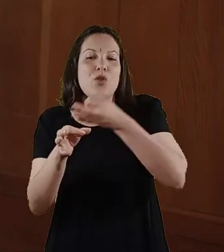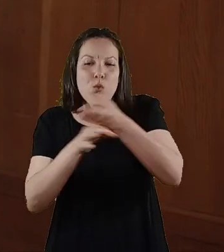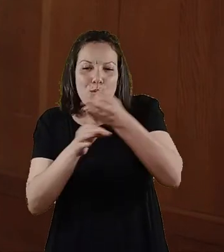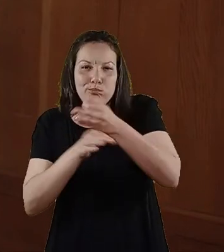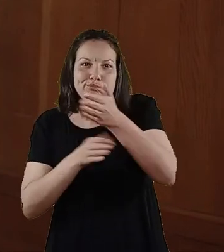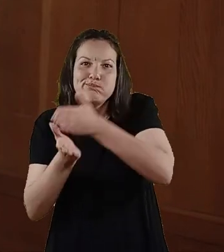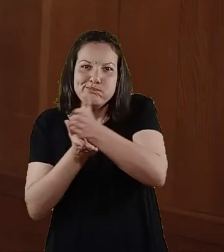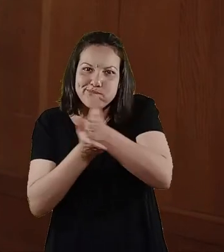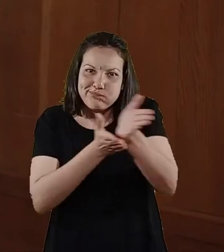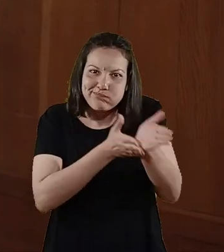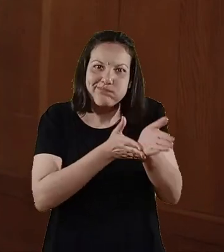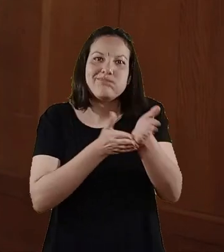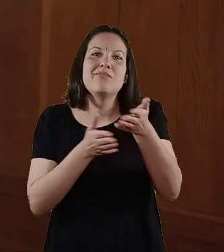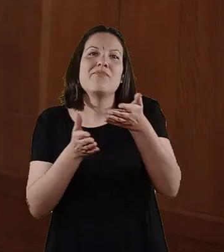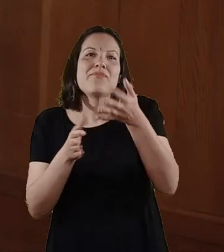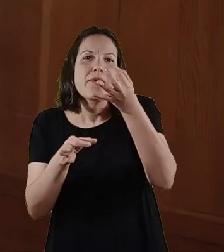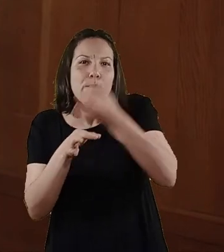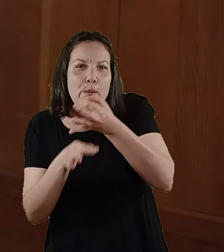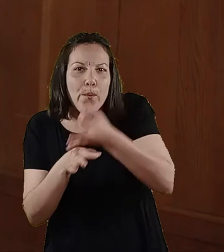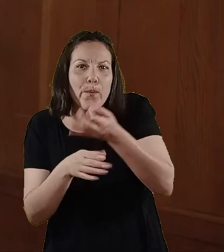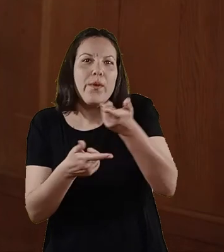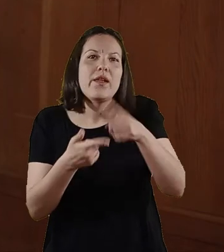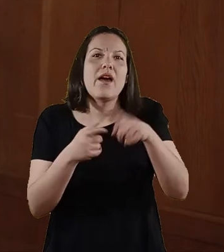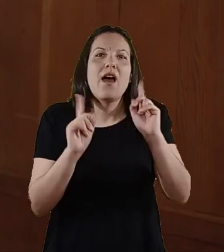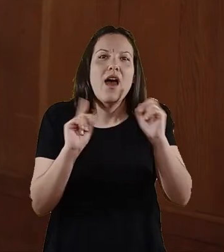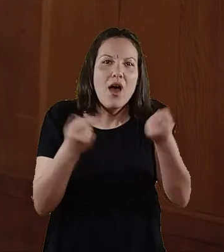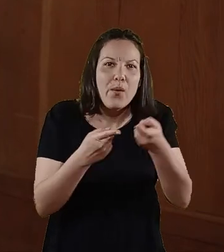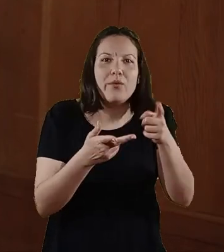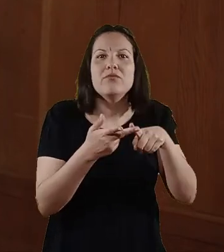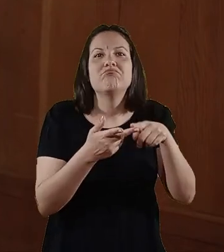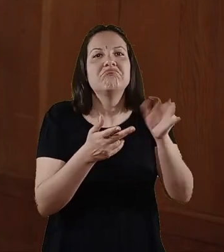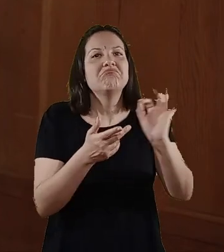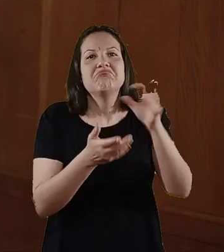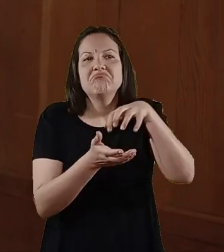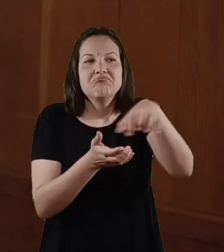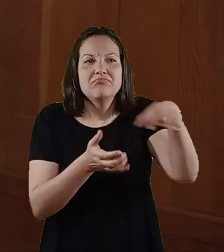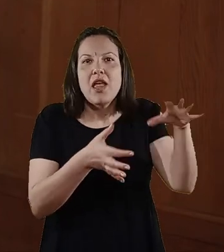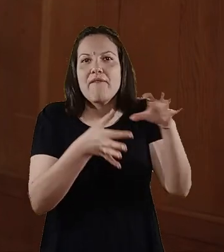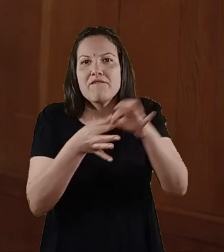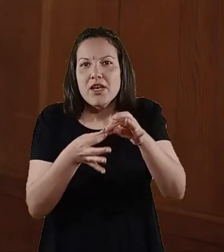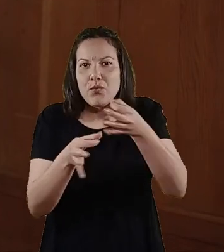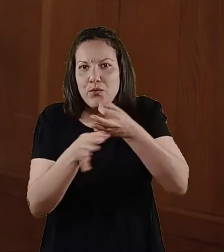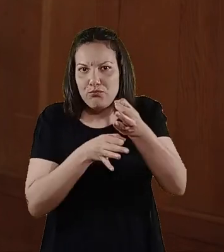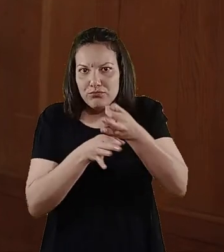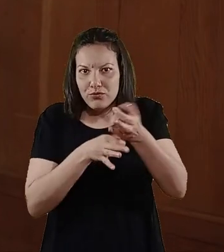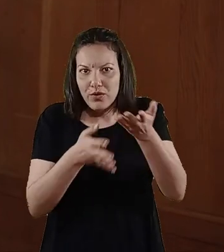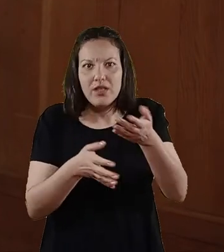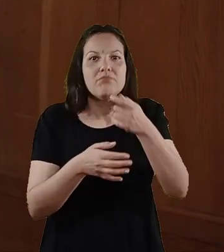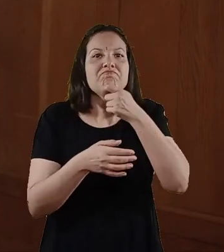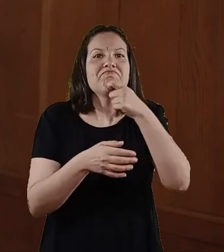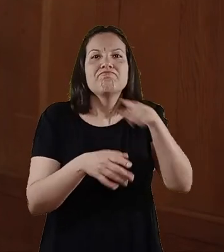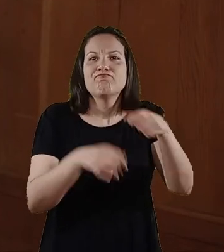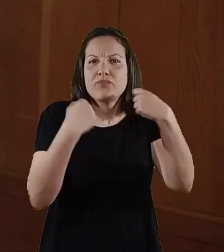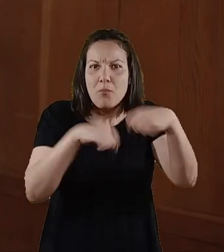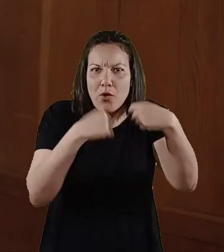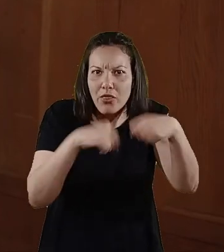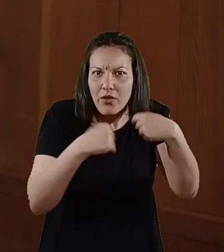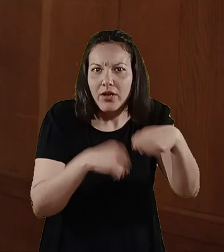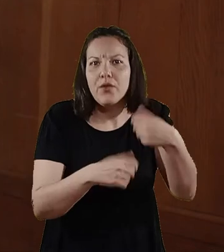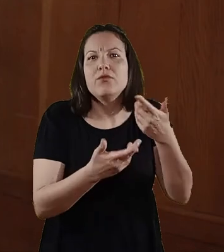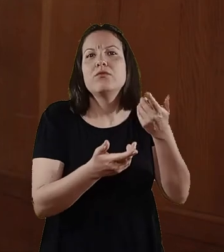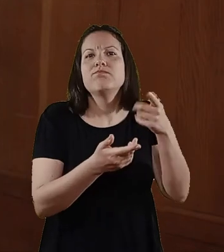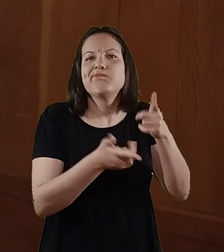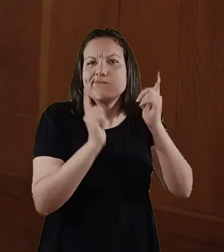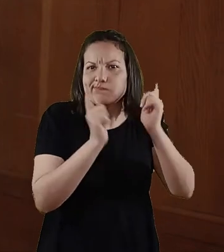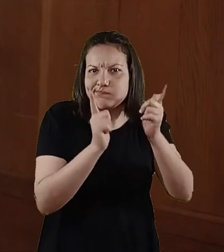educativo, en el ámbito de la escuela, en el ámbito del aula o en espacios que tienen que estar vinculados, como el espacio deportivo,